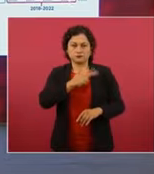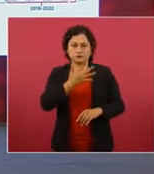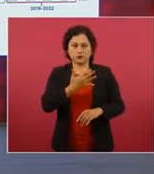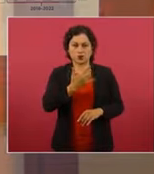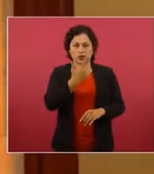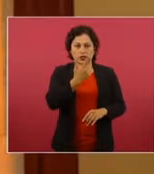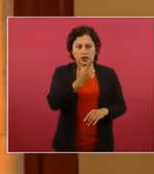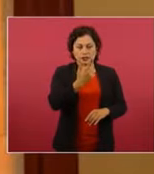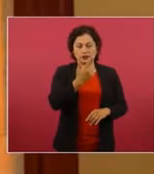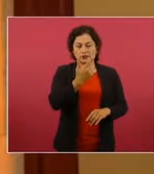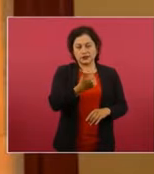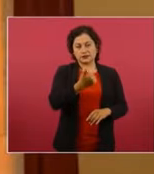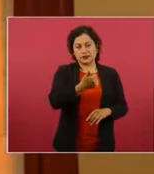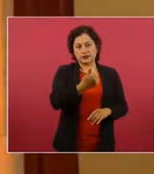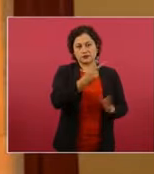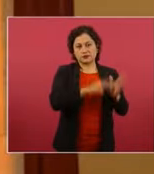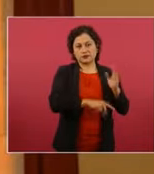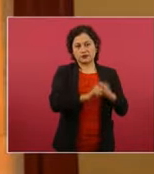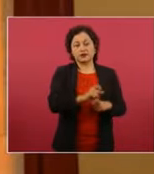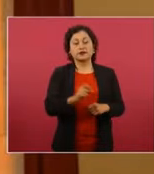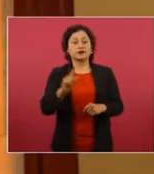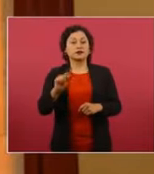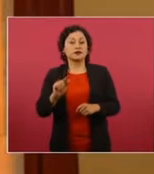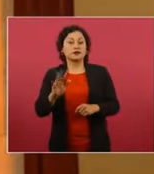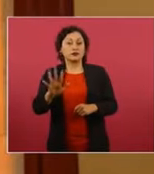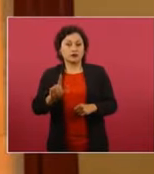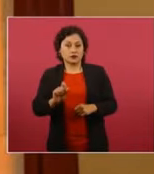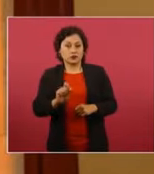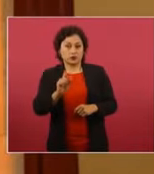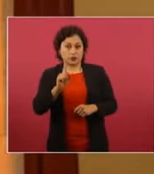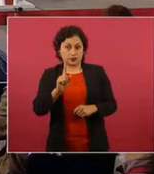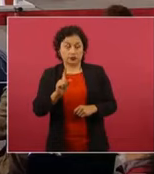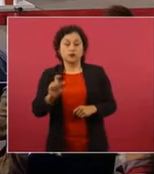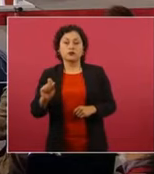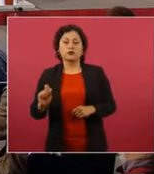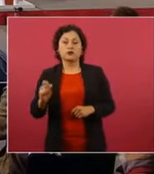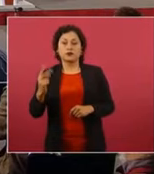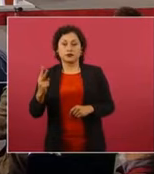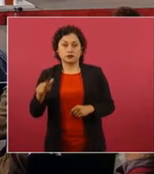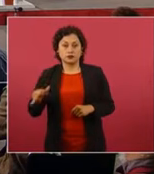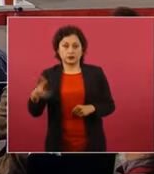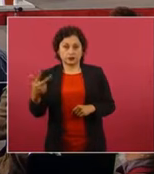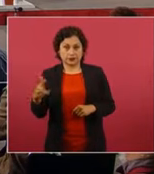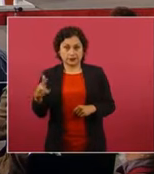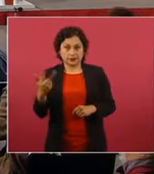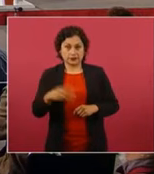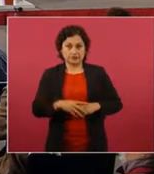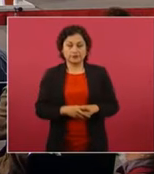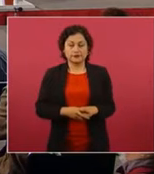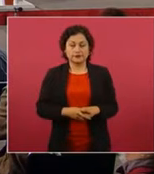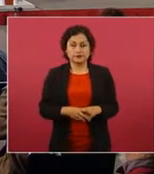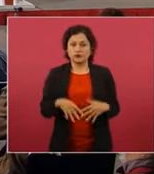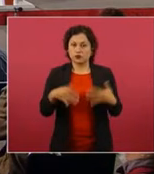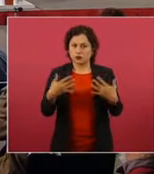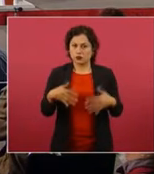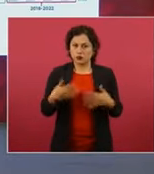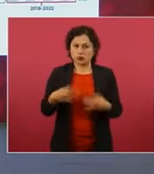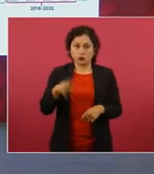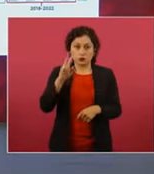75 en el 21 y 13 en el 22. Aquí volvemos a hacer la cotación de